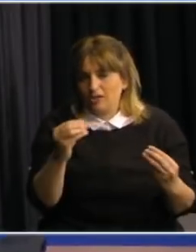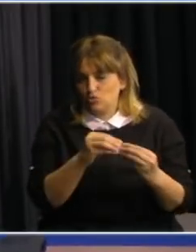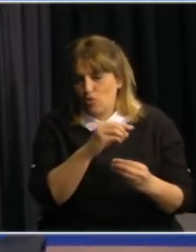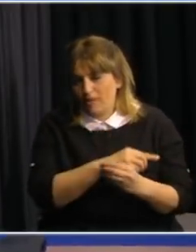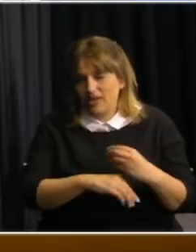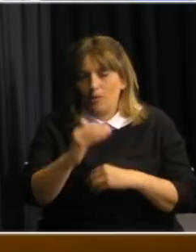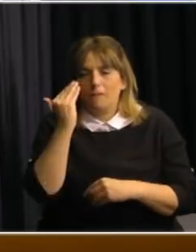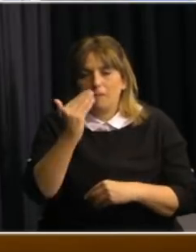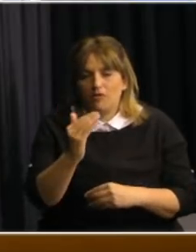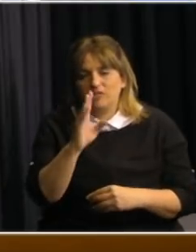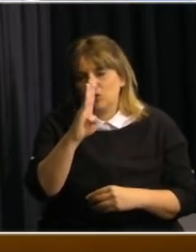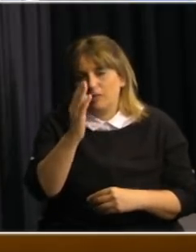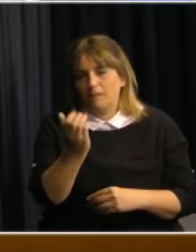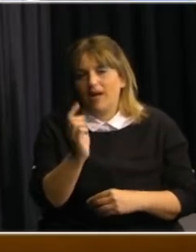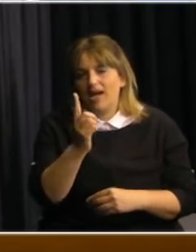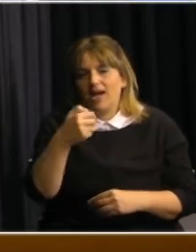profesor Fernando Paganini.